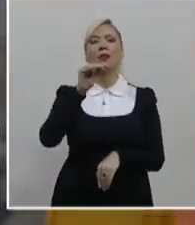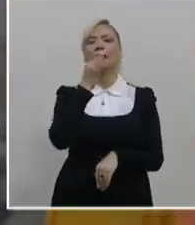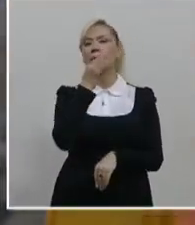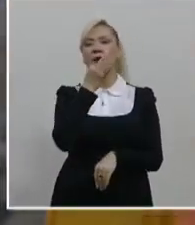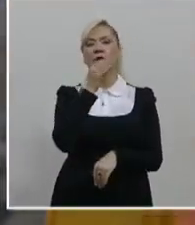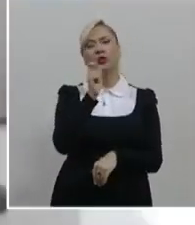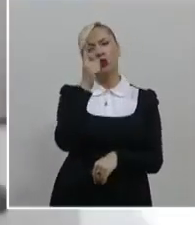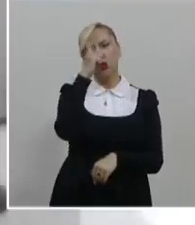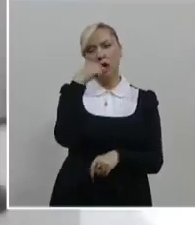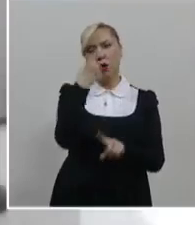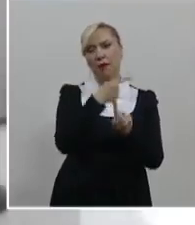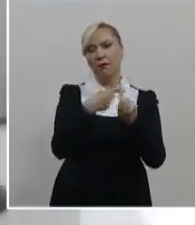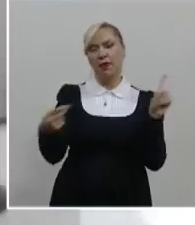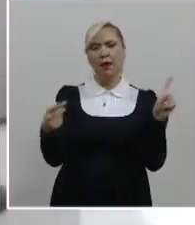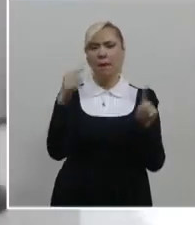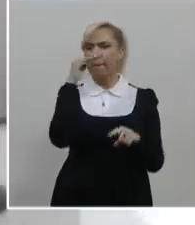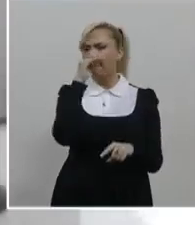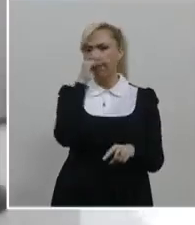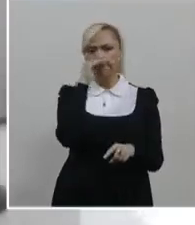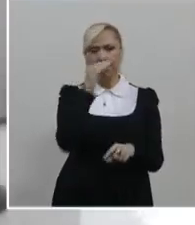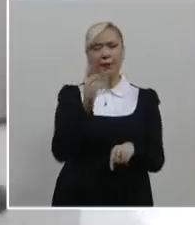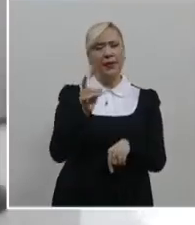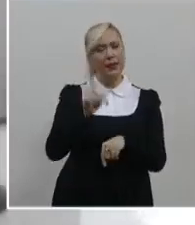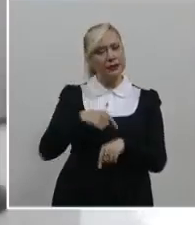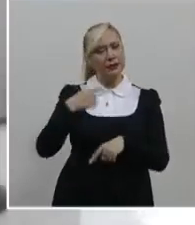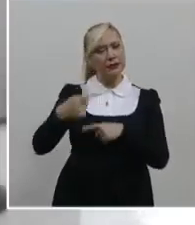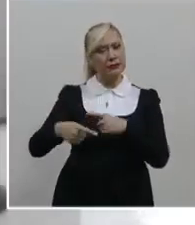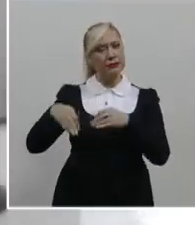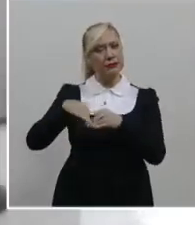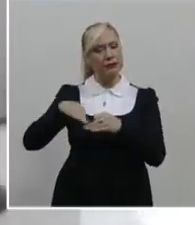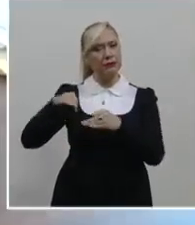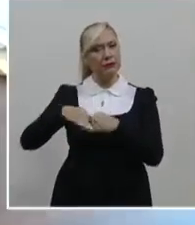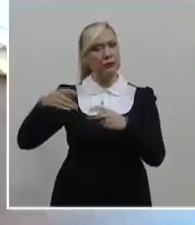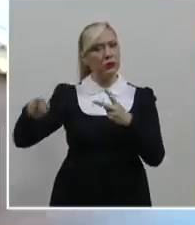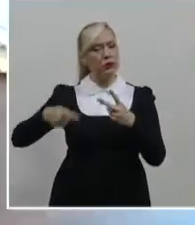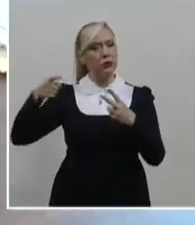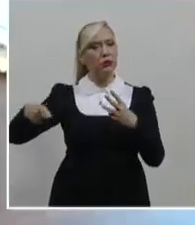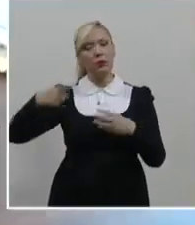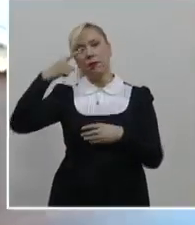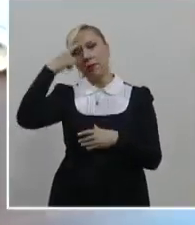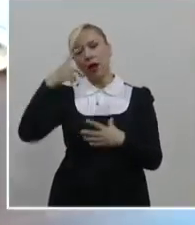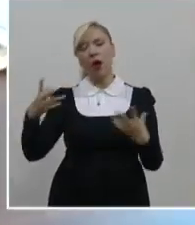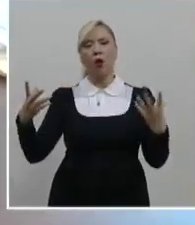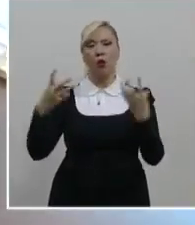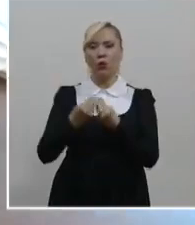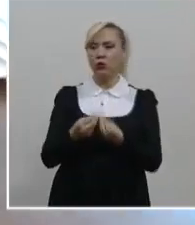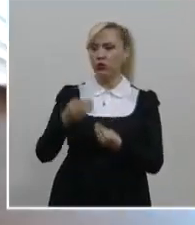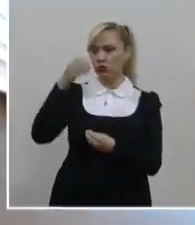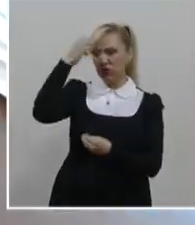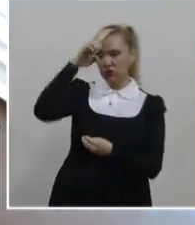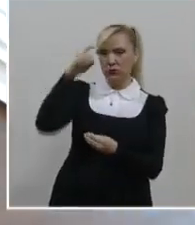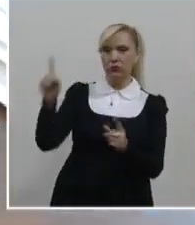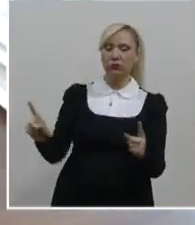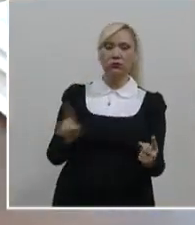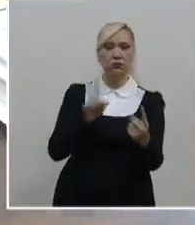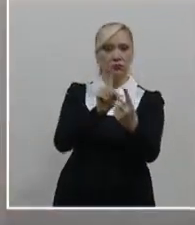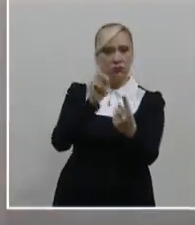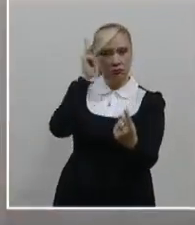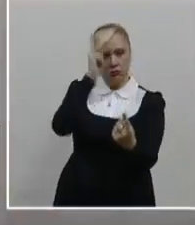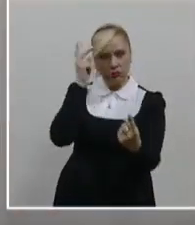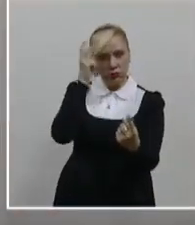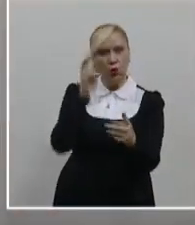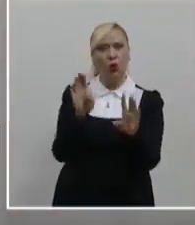manera gratuita. Con ayuda de especialistas se realiza un trabajo de sensibilización y reflexión sobre la importancia de la convivencia de los